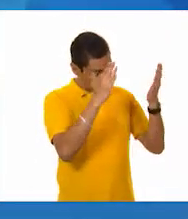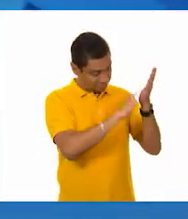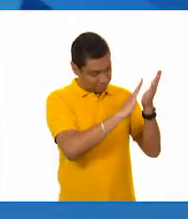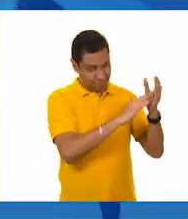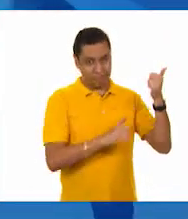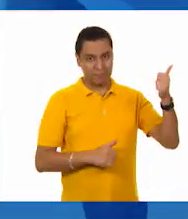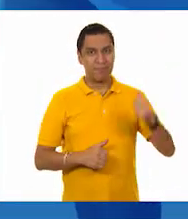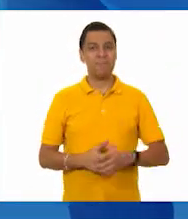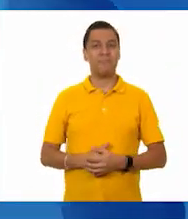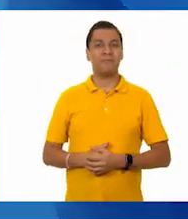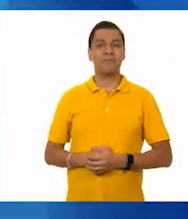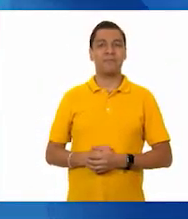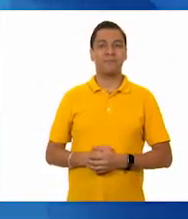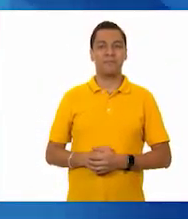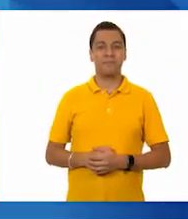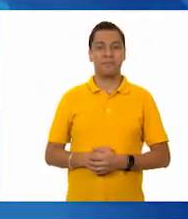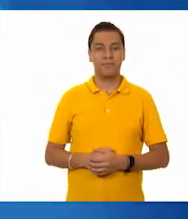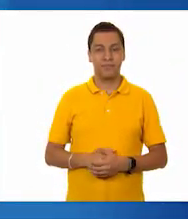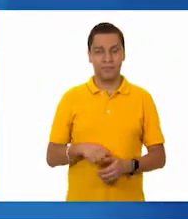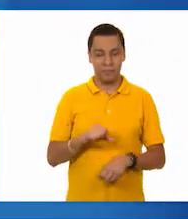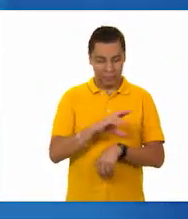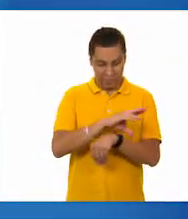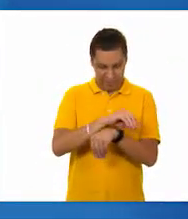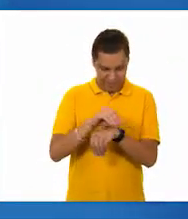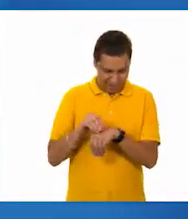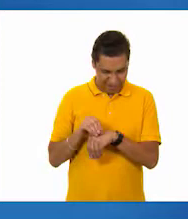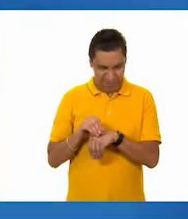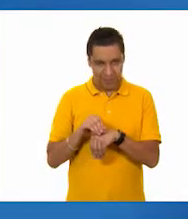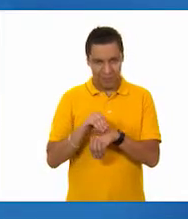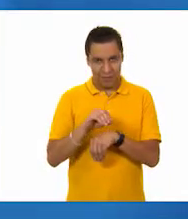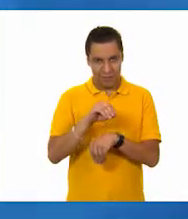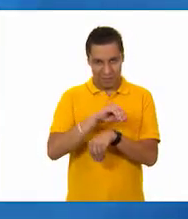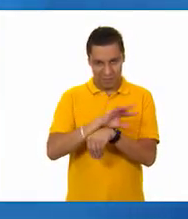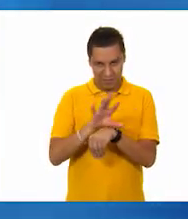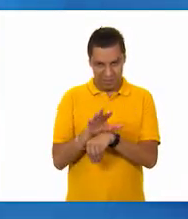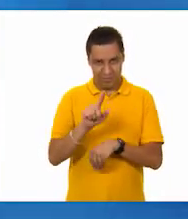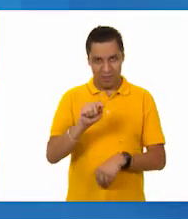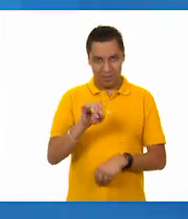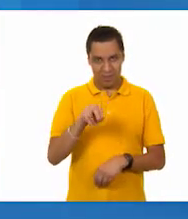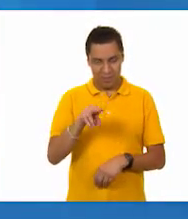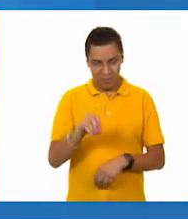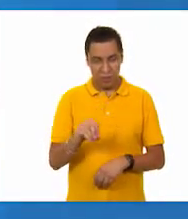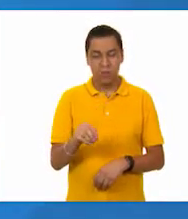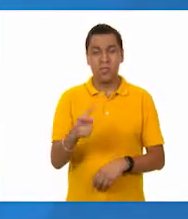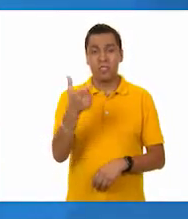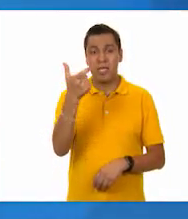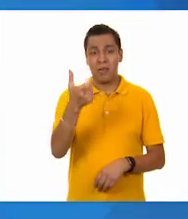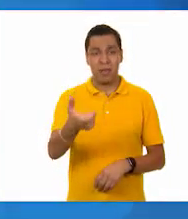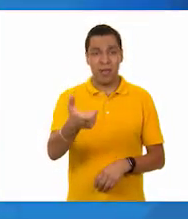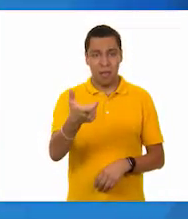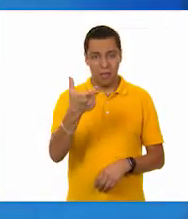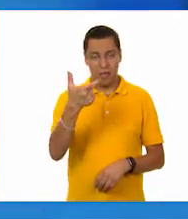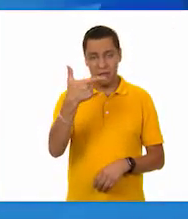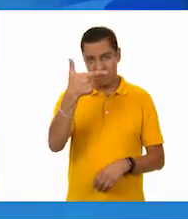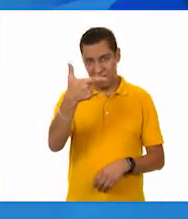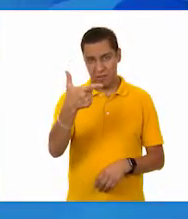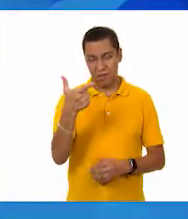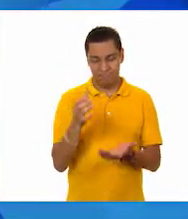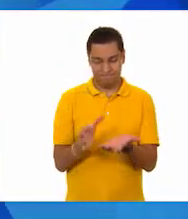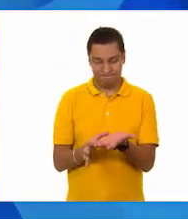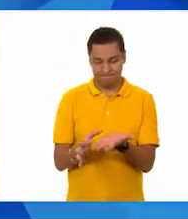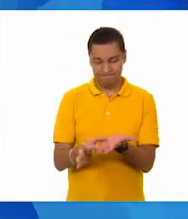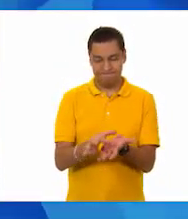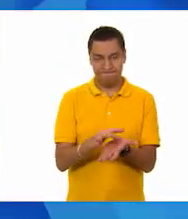Tino! ¡Gracias! Tino, vamos a ver el siguiente. ¿Siete monedas o una cadena de 20 clips?